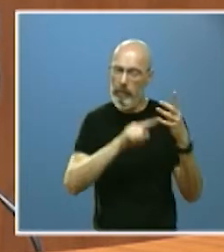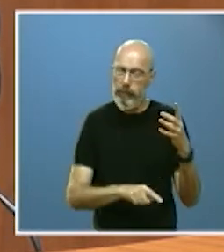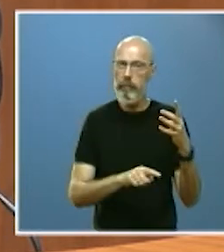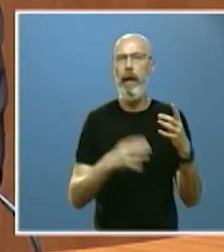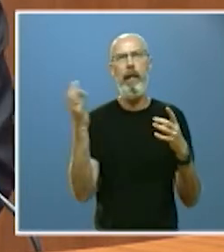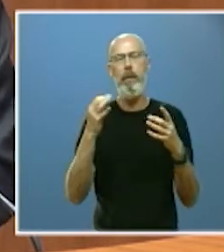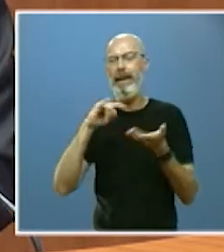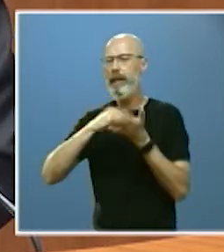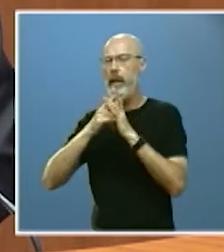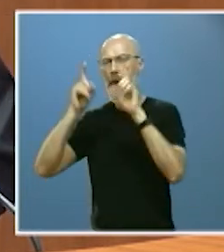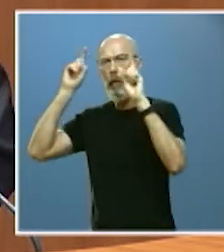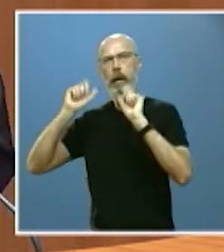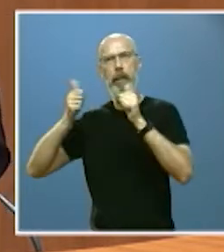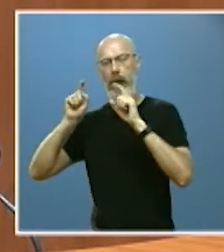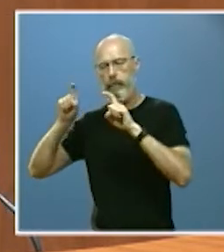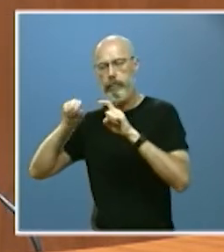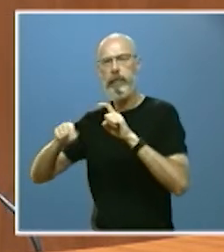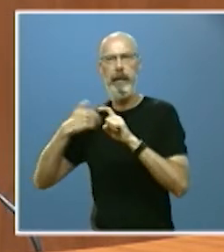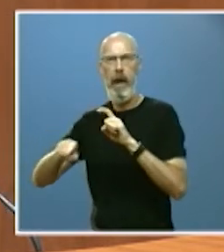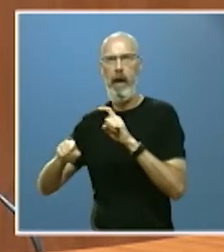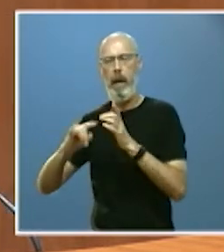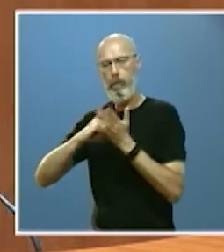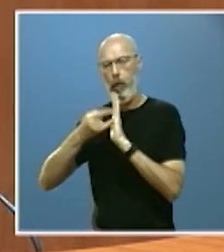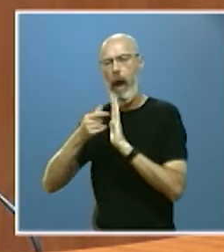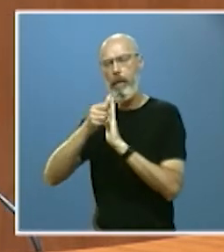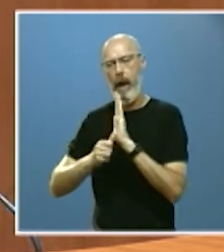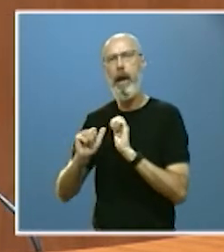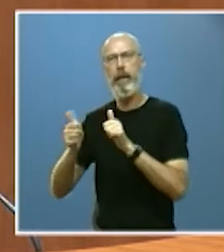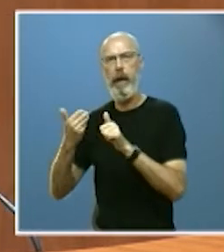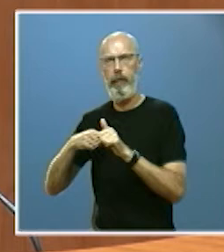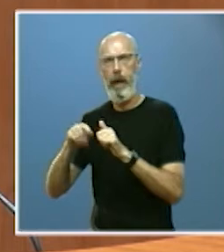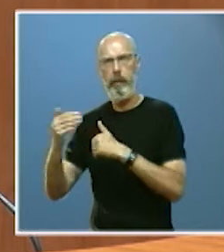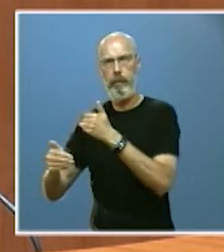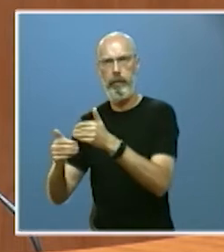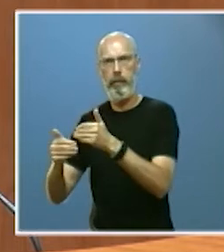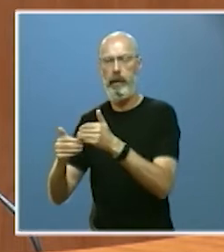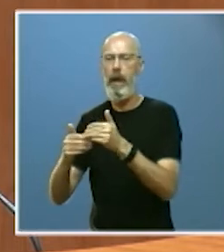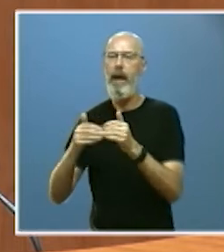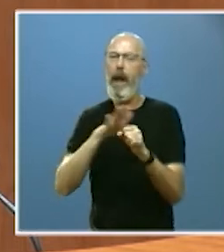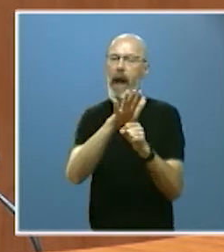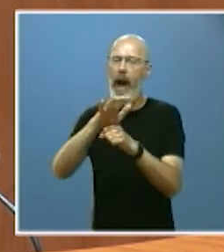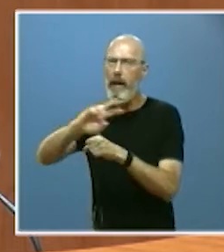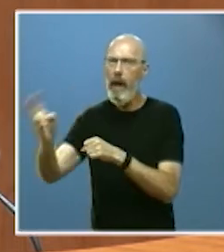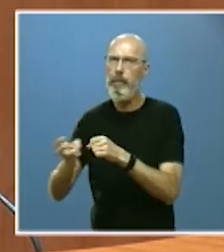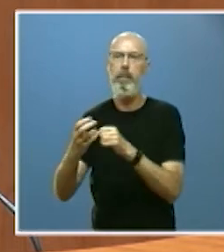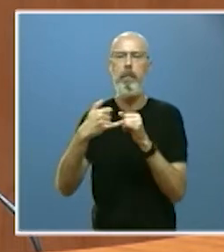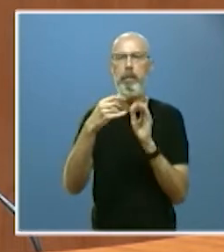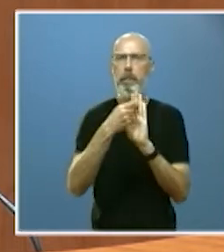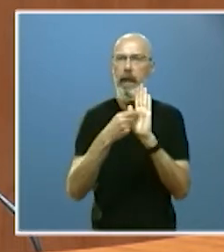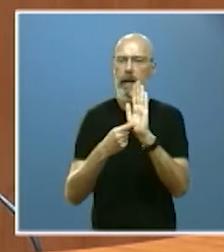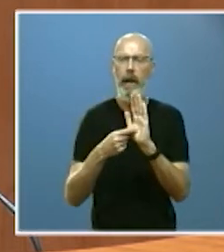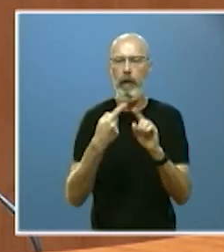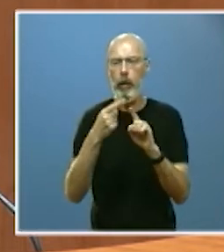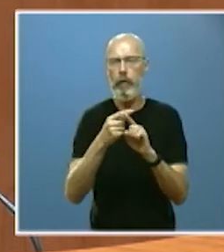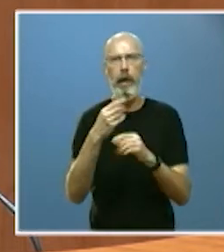propio sistema educativo donde ya tenemos varios programas en marcha hay que tomar medidas en todas las áreas como ya se prevé en la agenda de igualdad de género